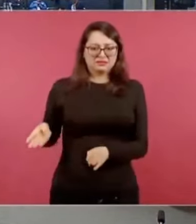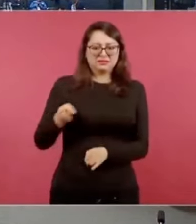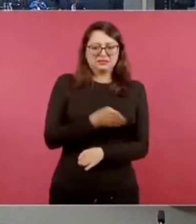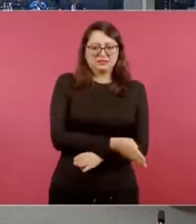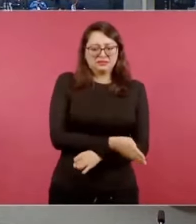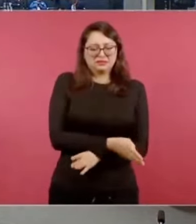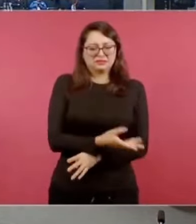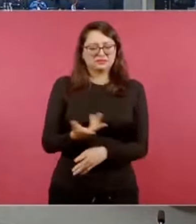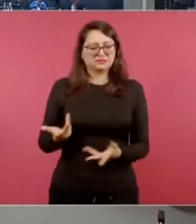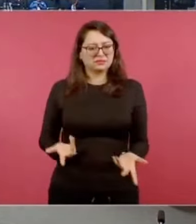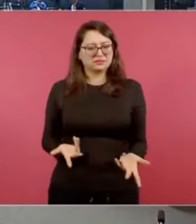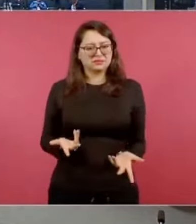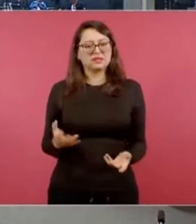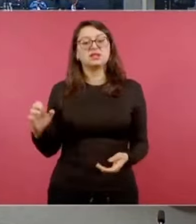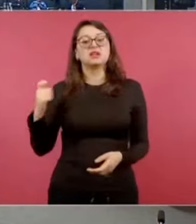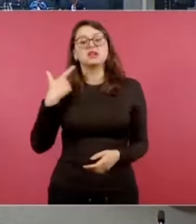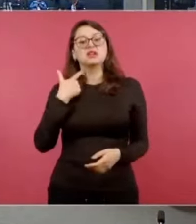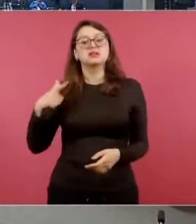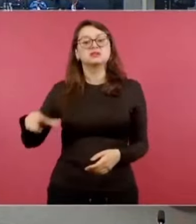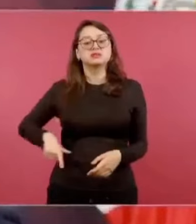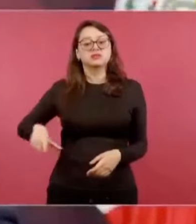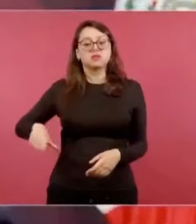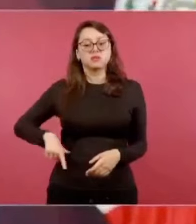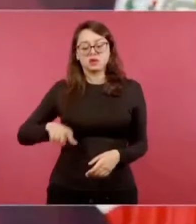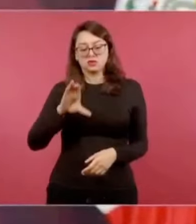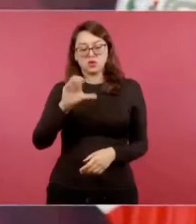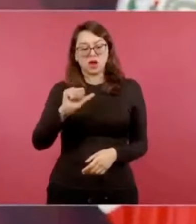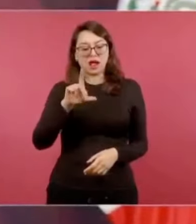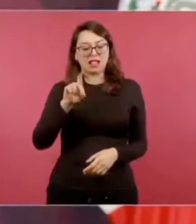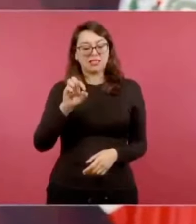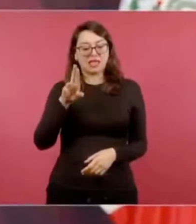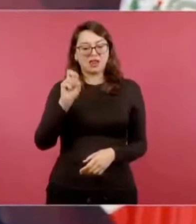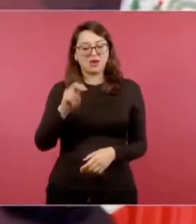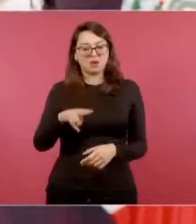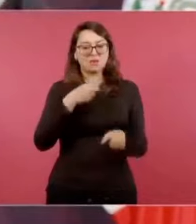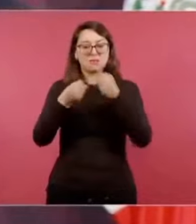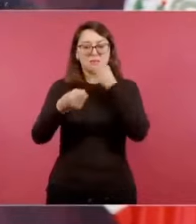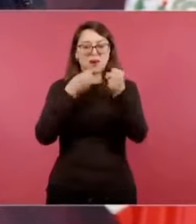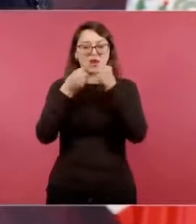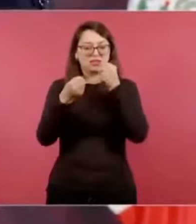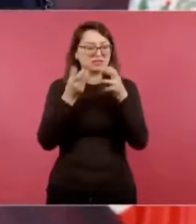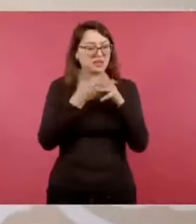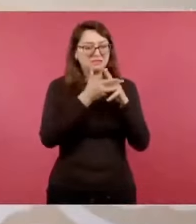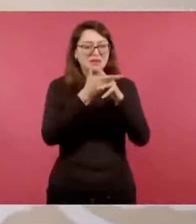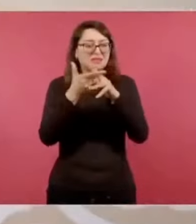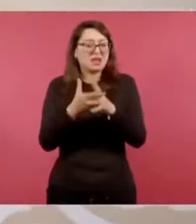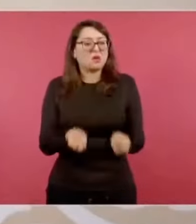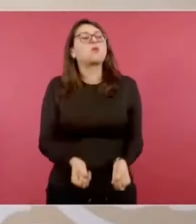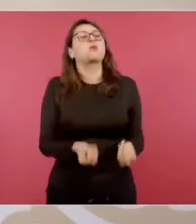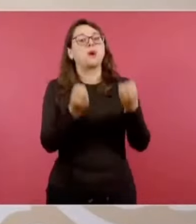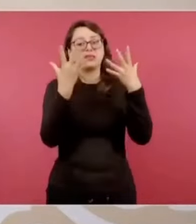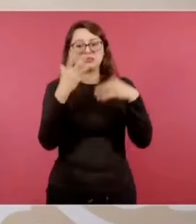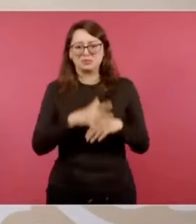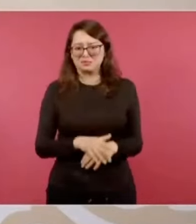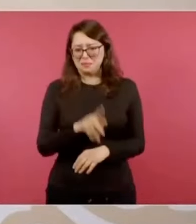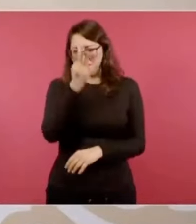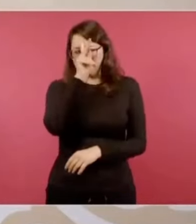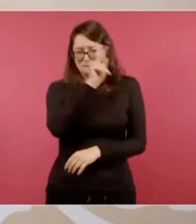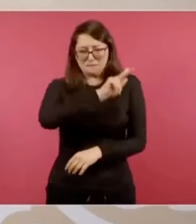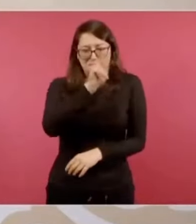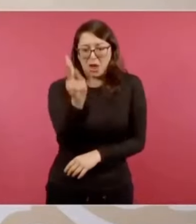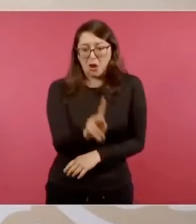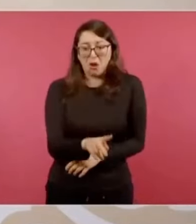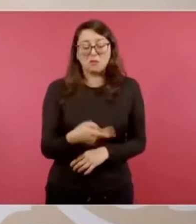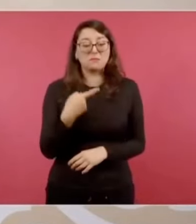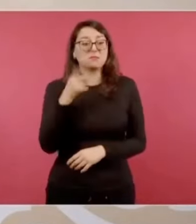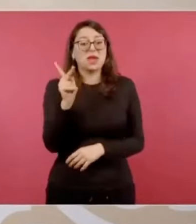de Felipe Calderón, pero de una cantidad mucho mayor, pero se les